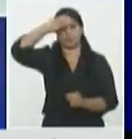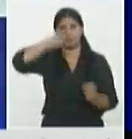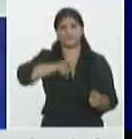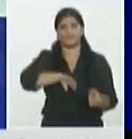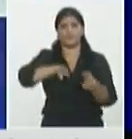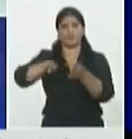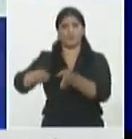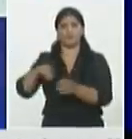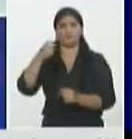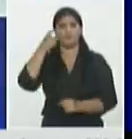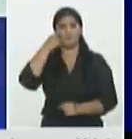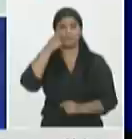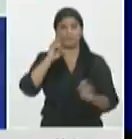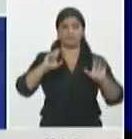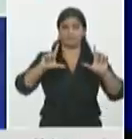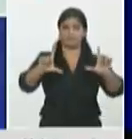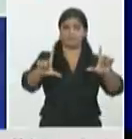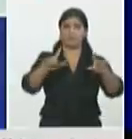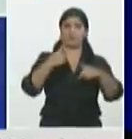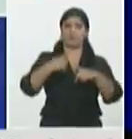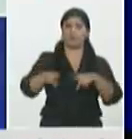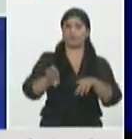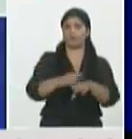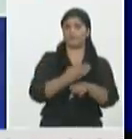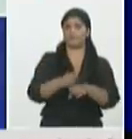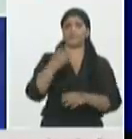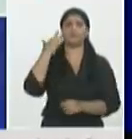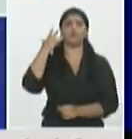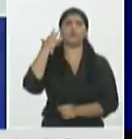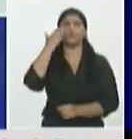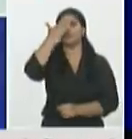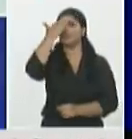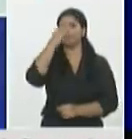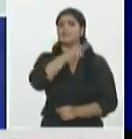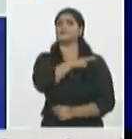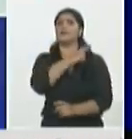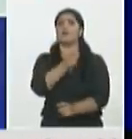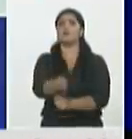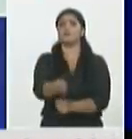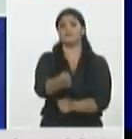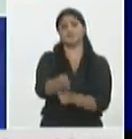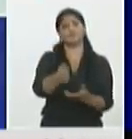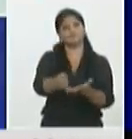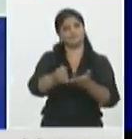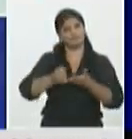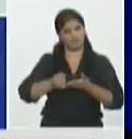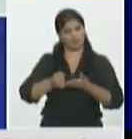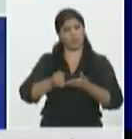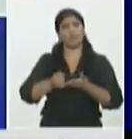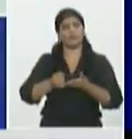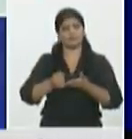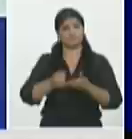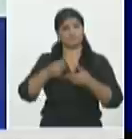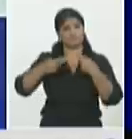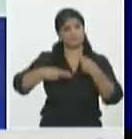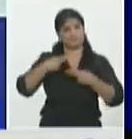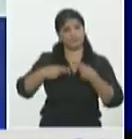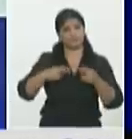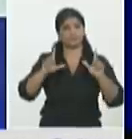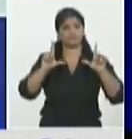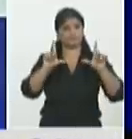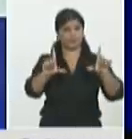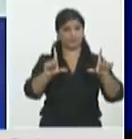gráficos que nos propició el profesor Millán uno donde se ve donde está la mayor